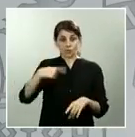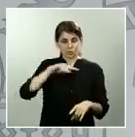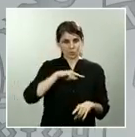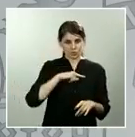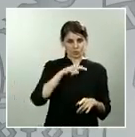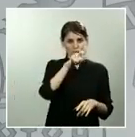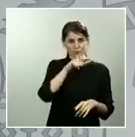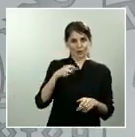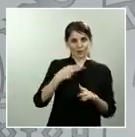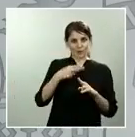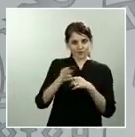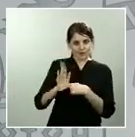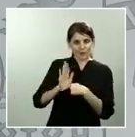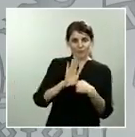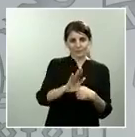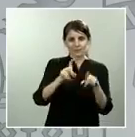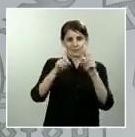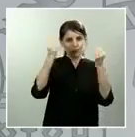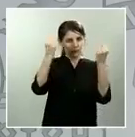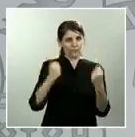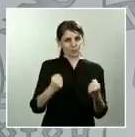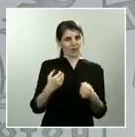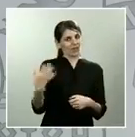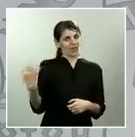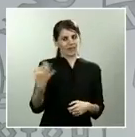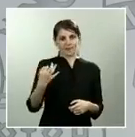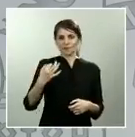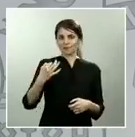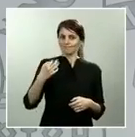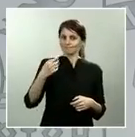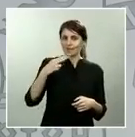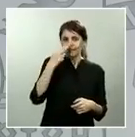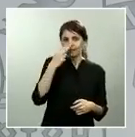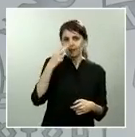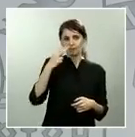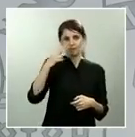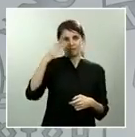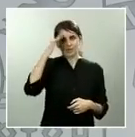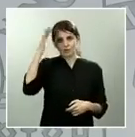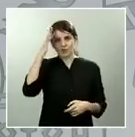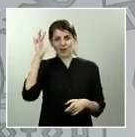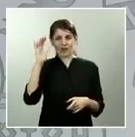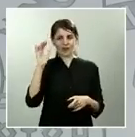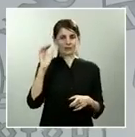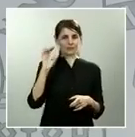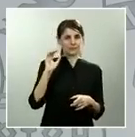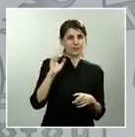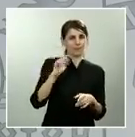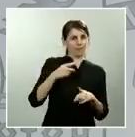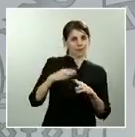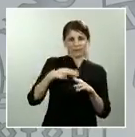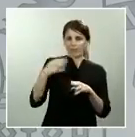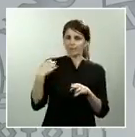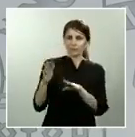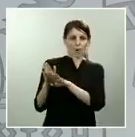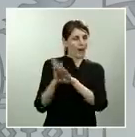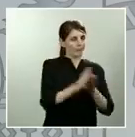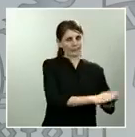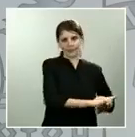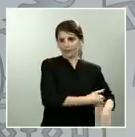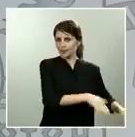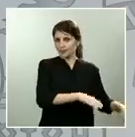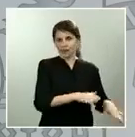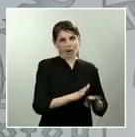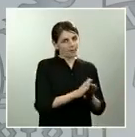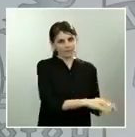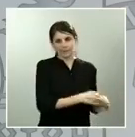dejar a un lado los intereses partidistas o las diferencias que durante mucho tiempo o que ocupan muchas horas en donde